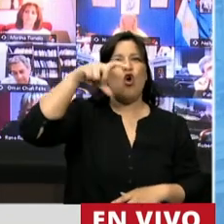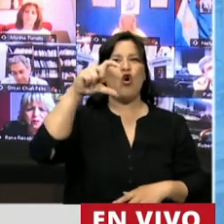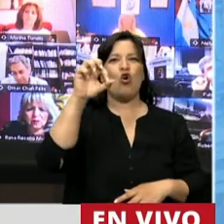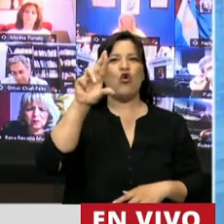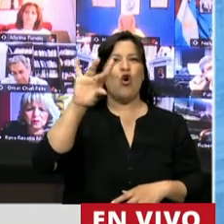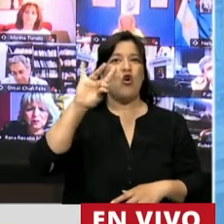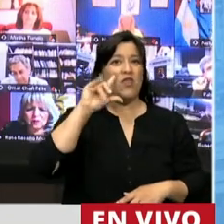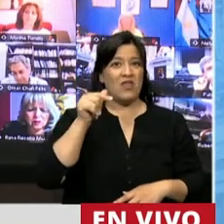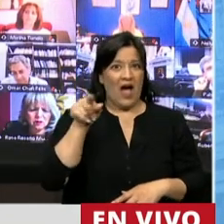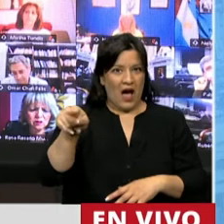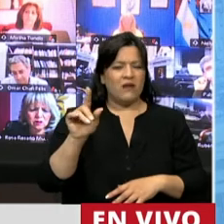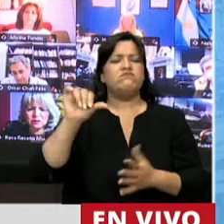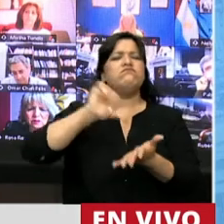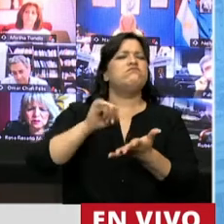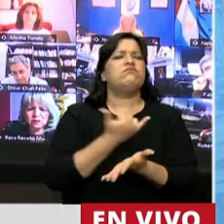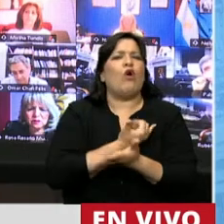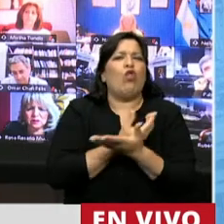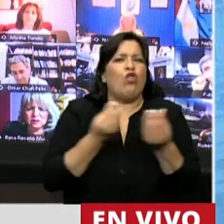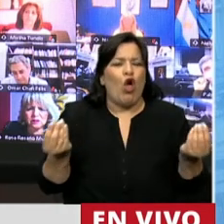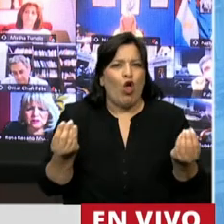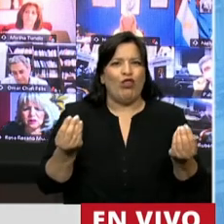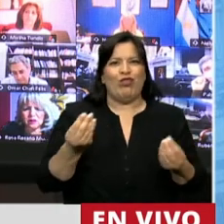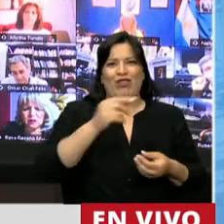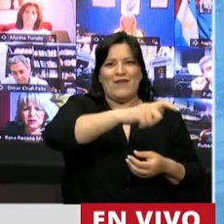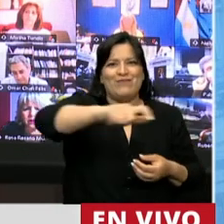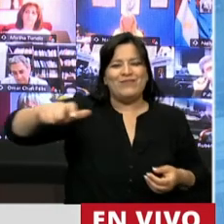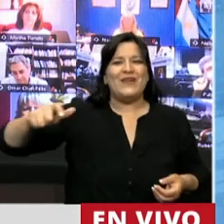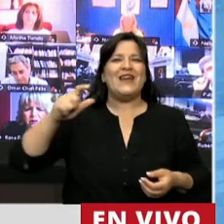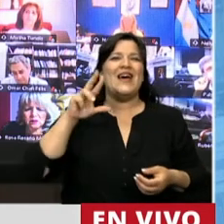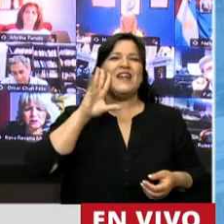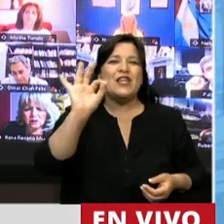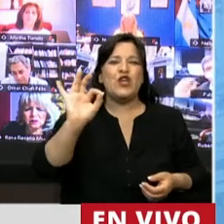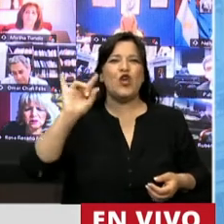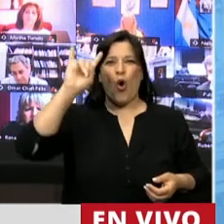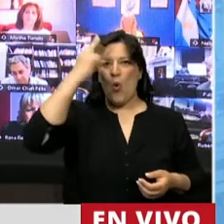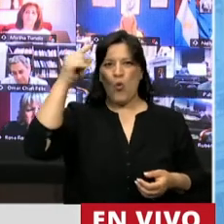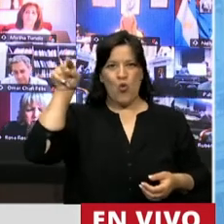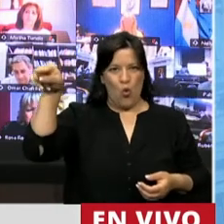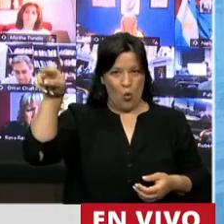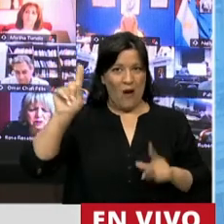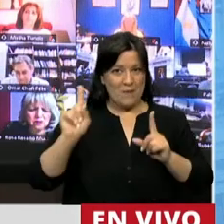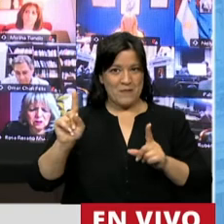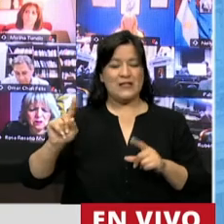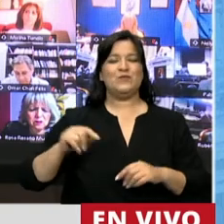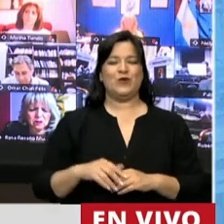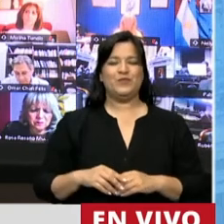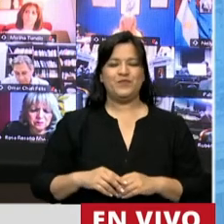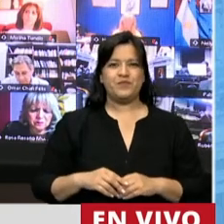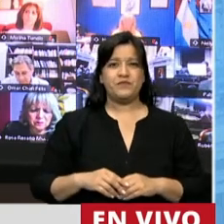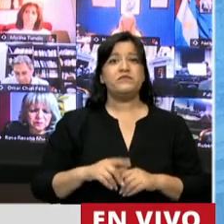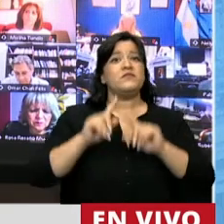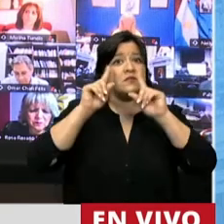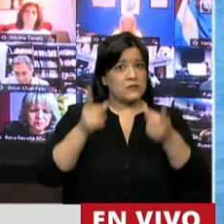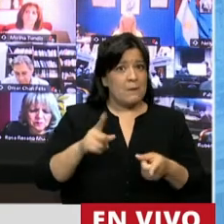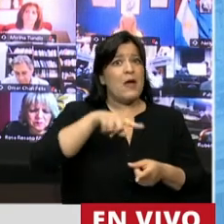pujante, ubicada sobre la costa del río Uruguay, estratégicamente ubicada, mi ciudad de Concordia, que al igual